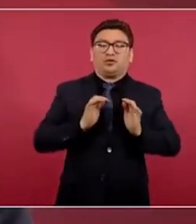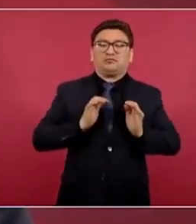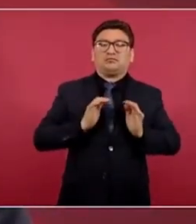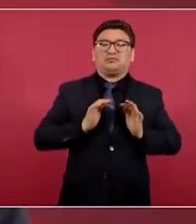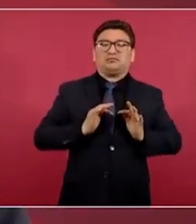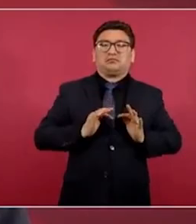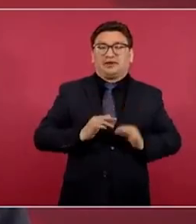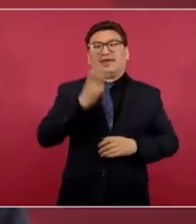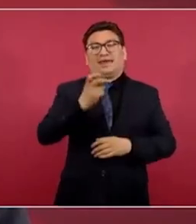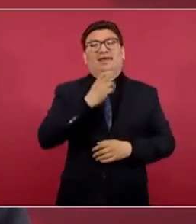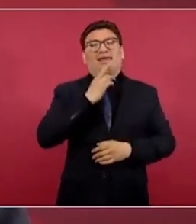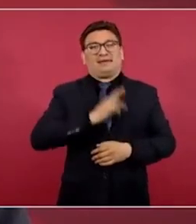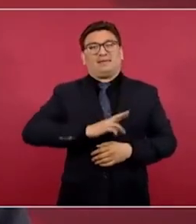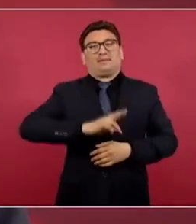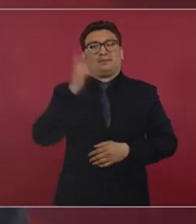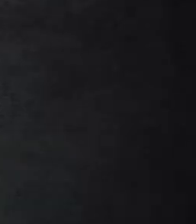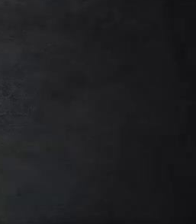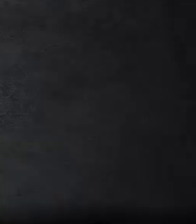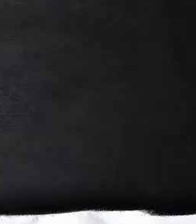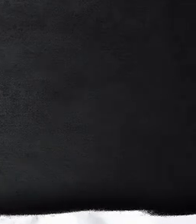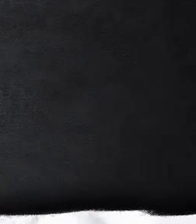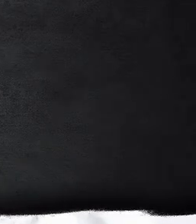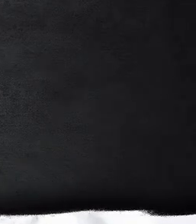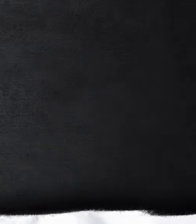se puede aportar.